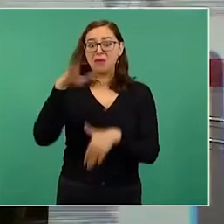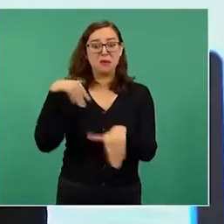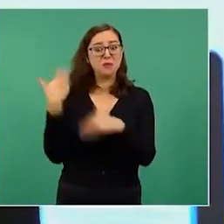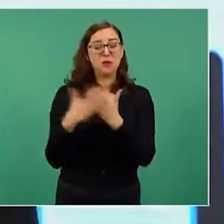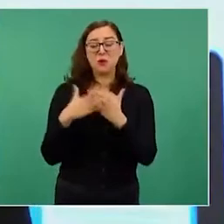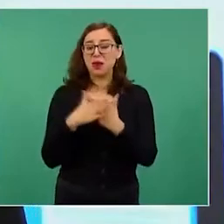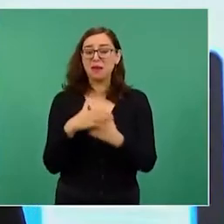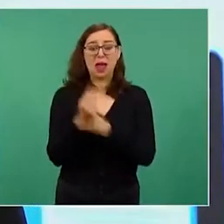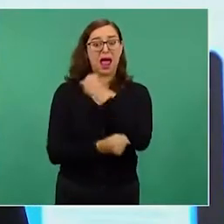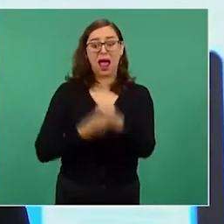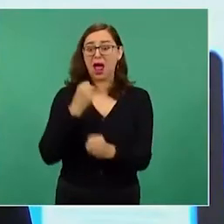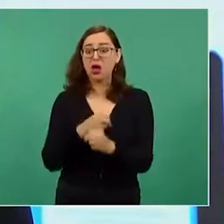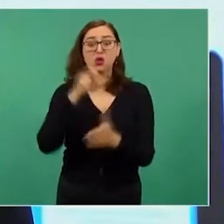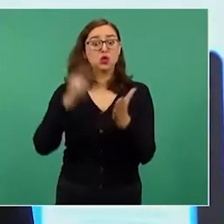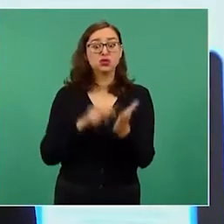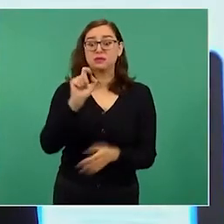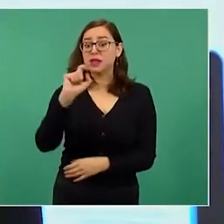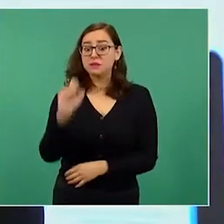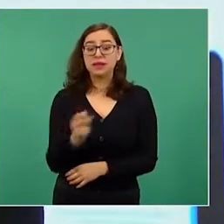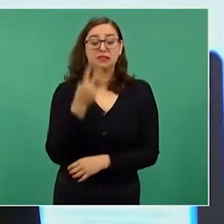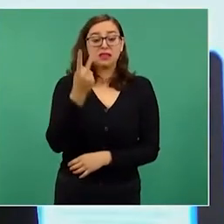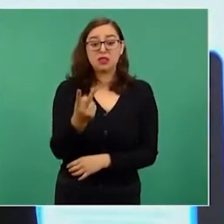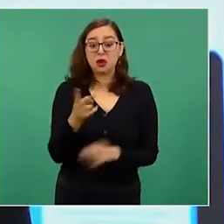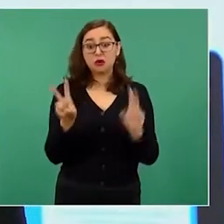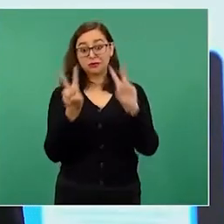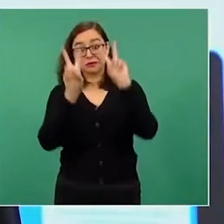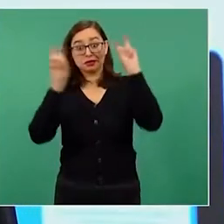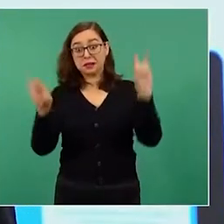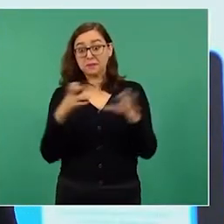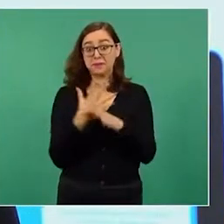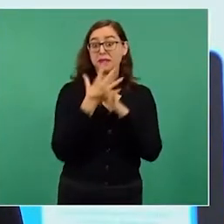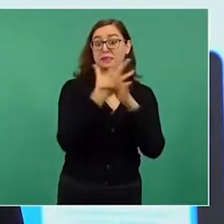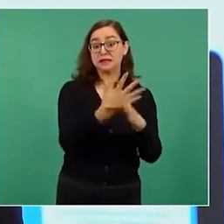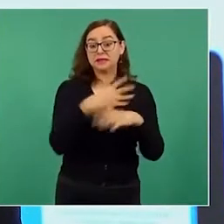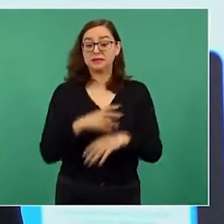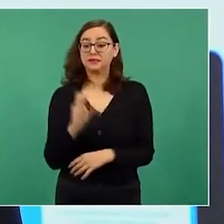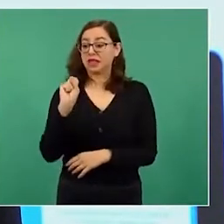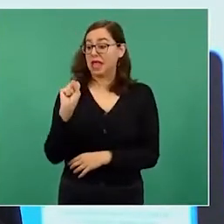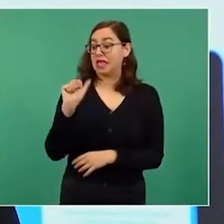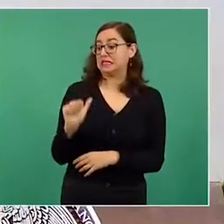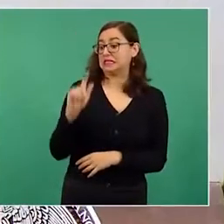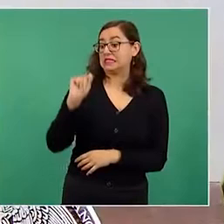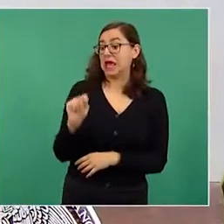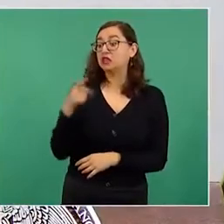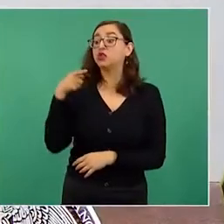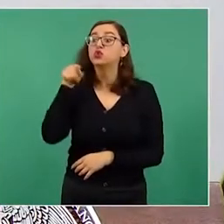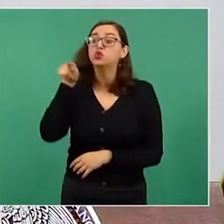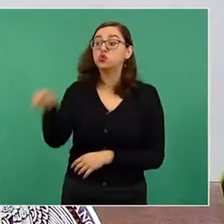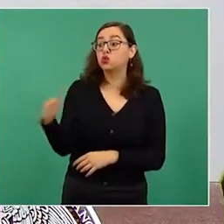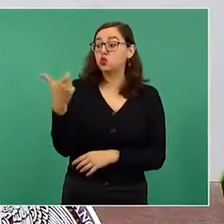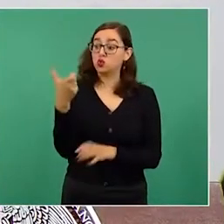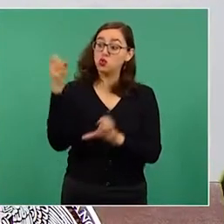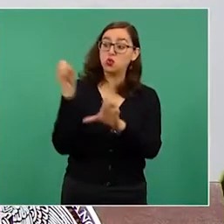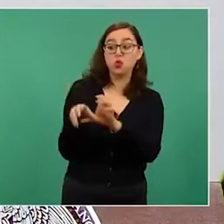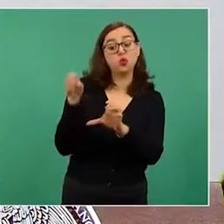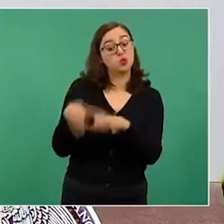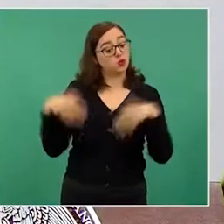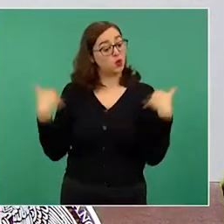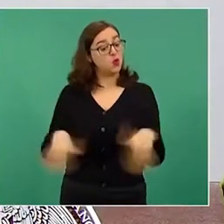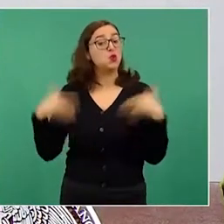ejercicio fiscal 2022, titulada El SAT y tus depósitos chiquitos, aguas,